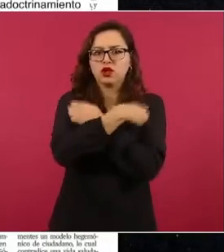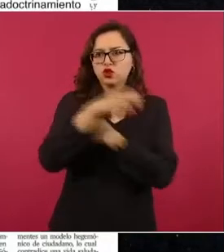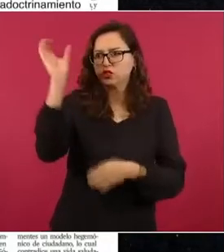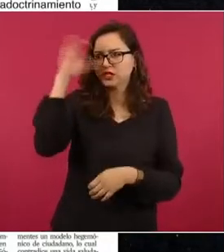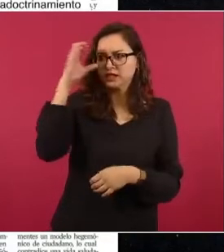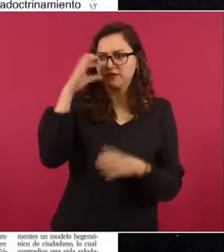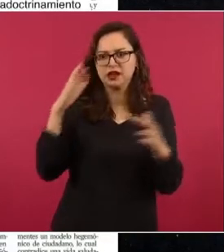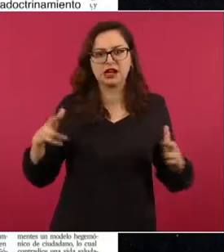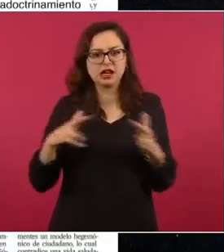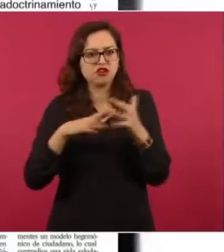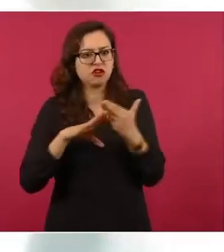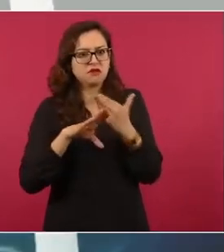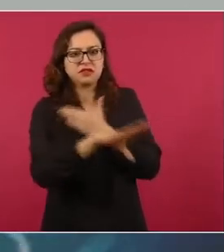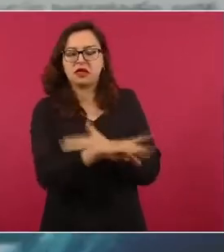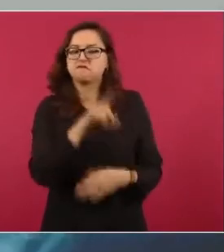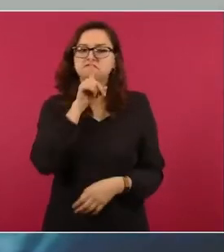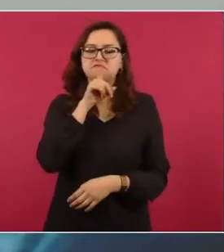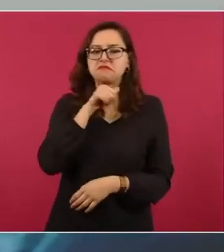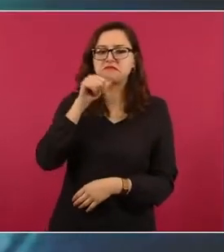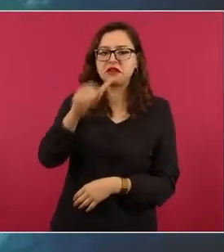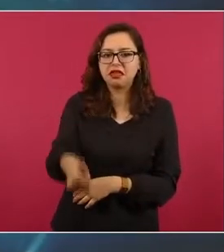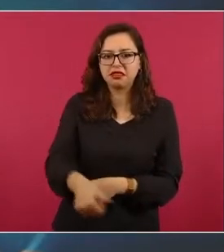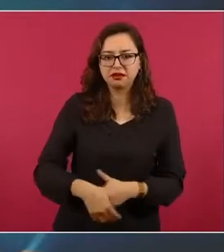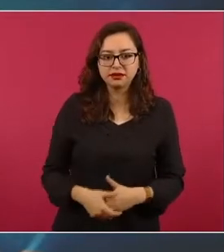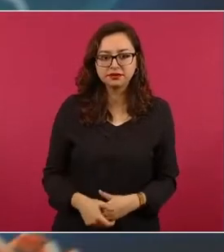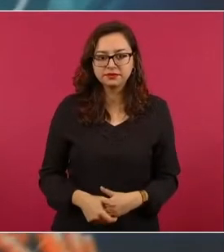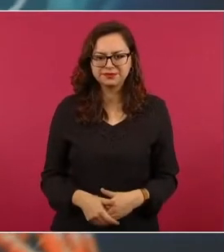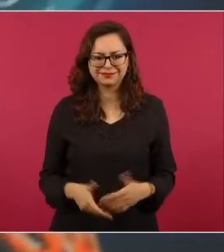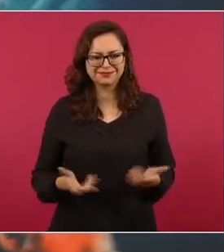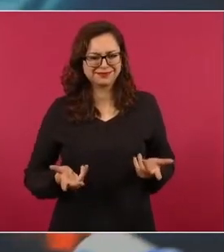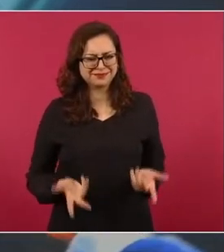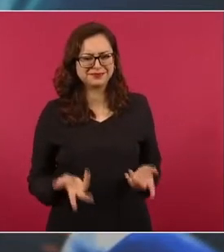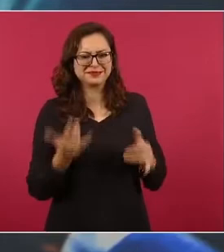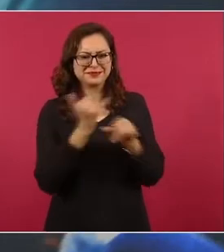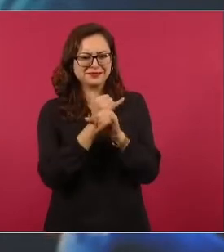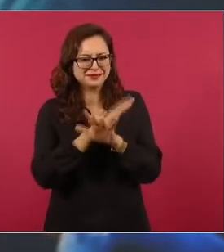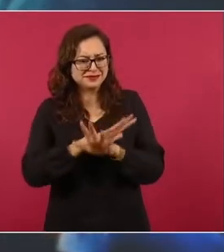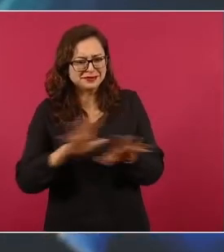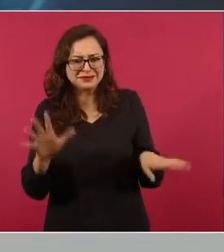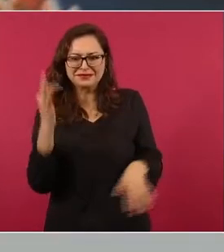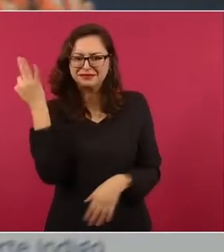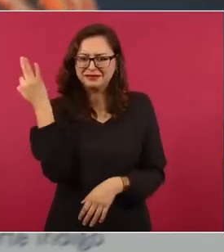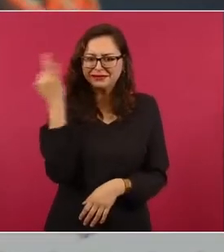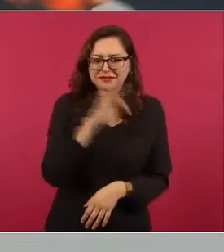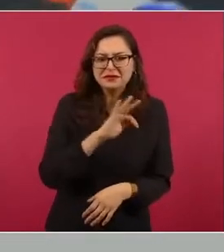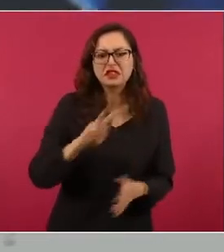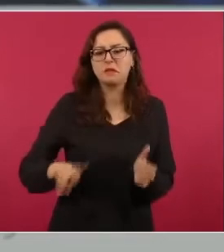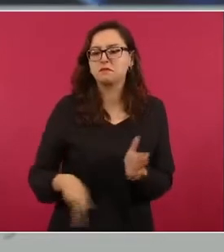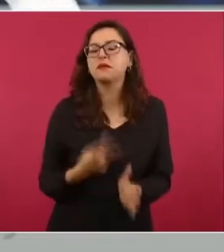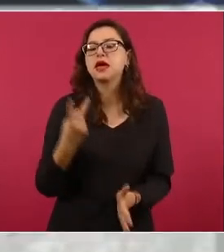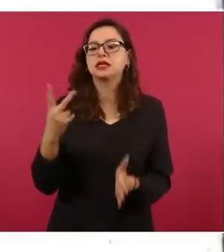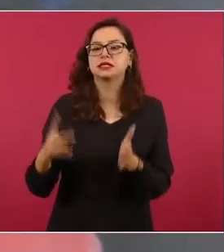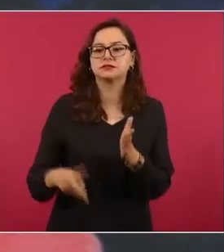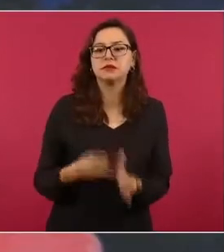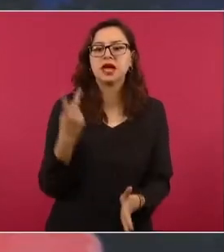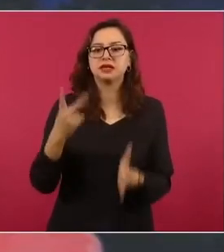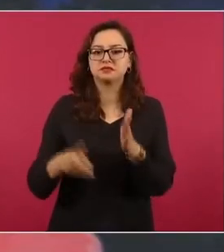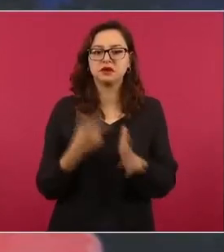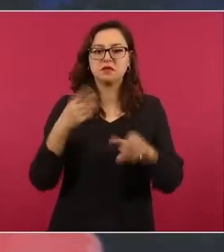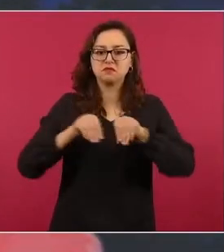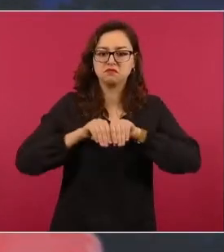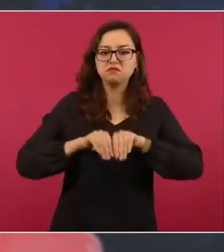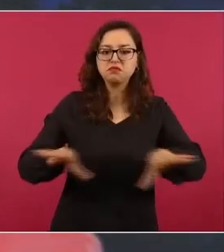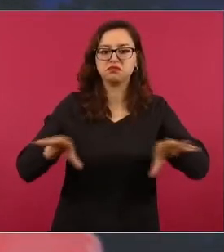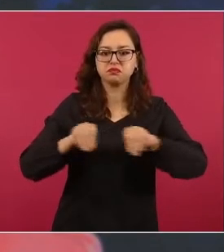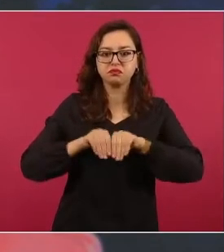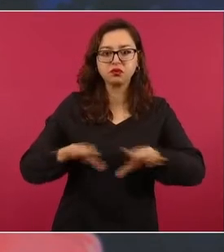laica. Estos discursos de desinformación se repitieron en redes sociales, donde usuarios lo calificaron como